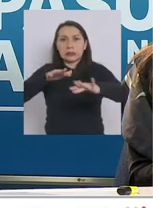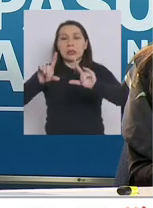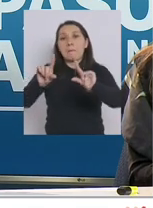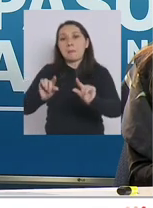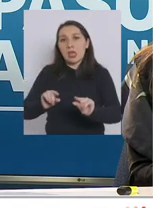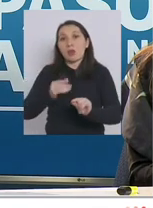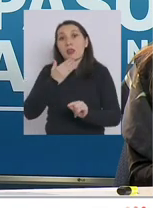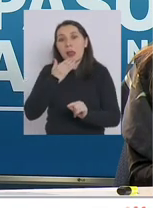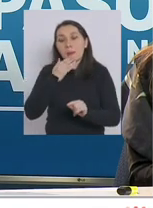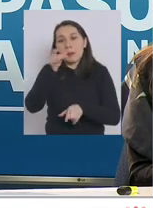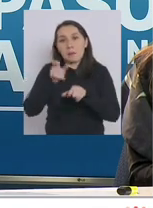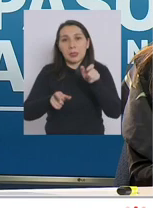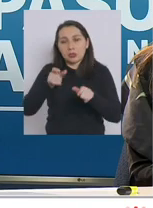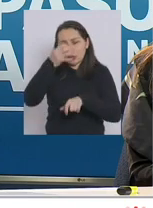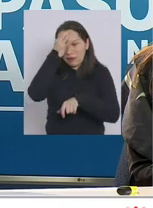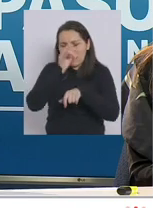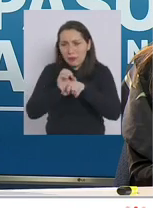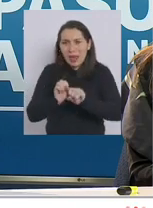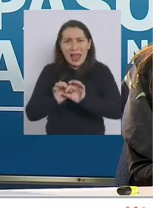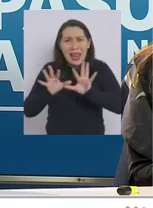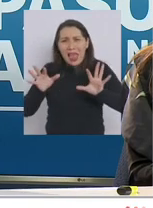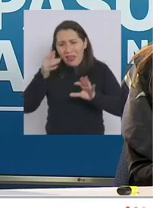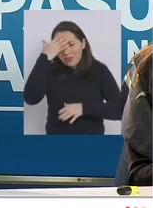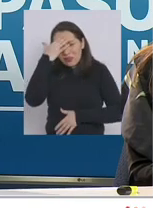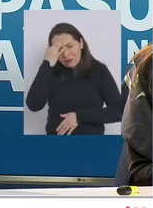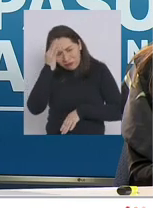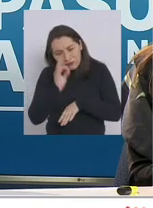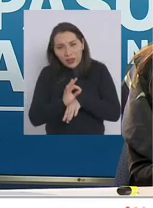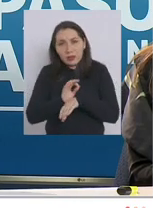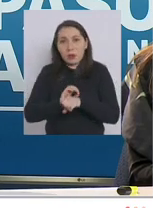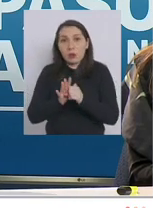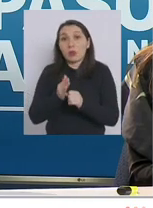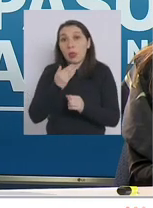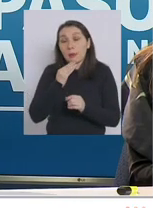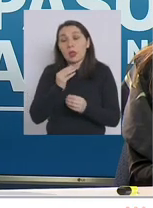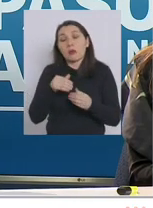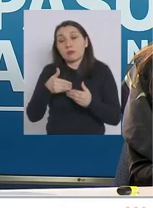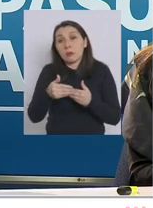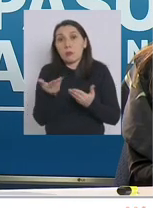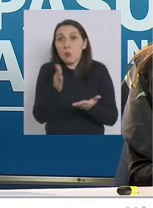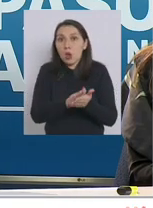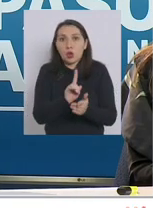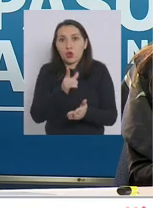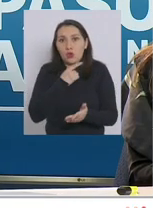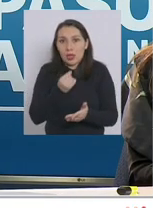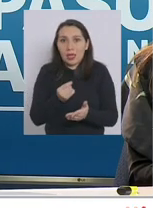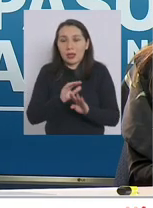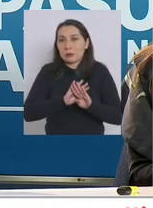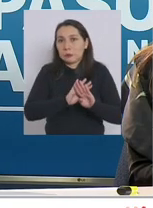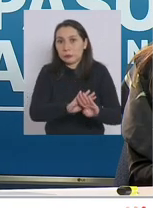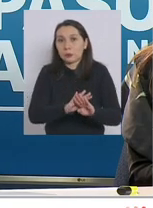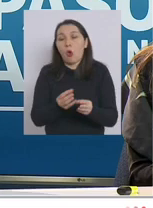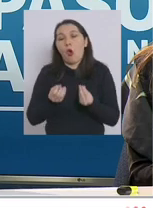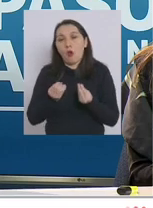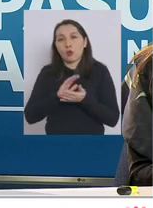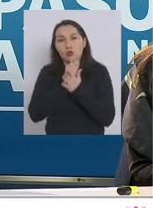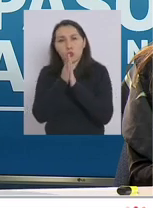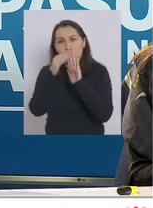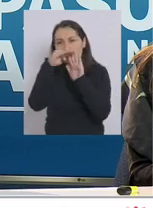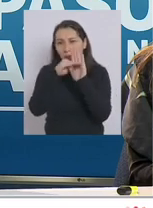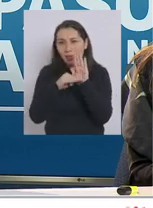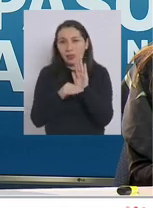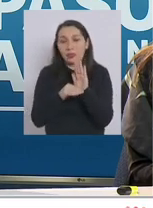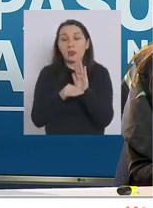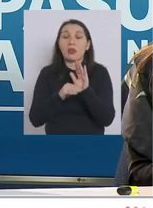disminuir los casos graves de infección y eventualmente la mortalidad por tanto obviamente que todas estas medidas